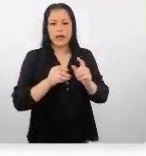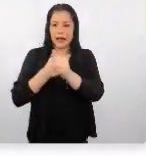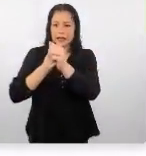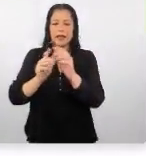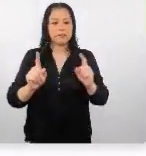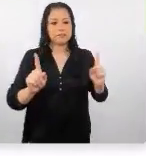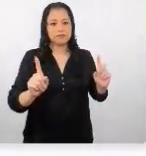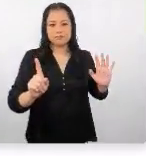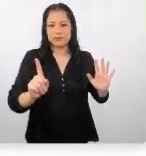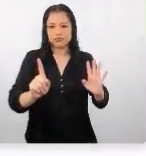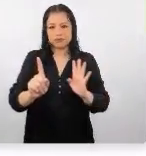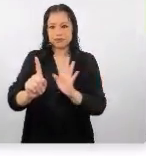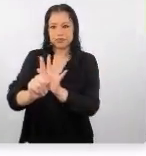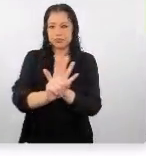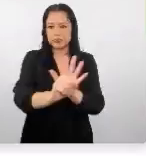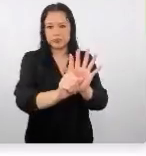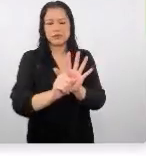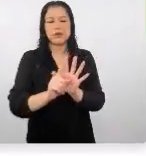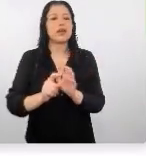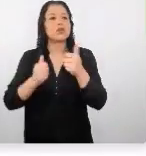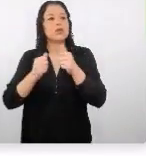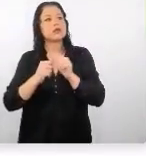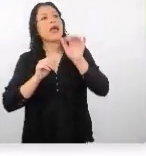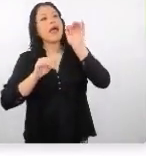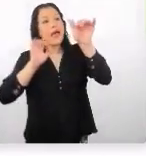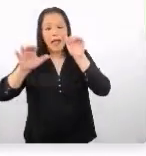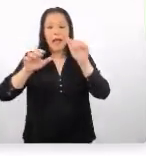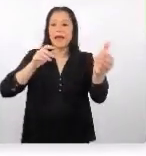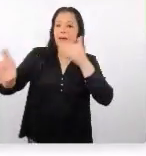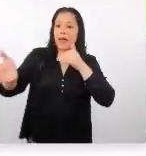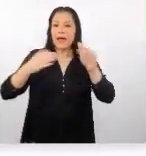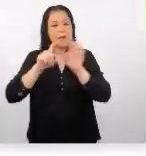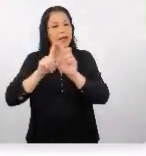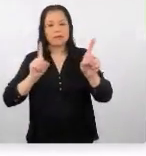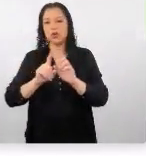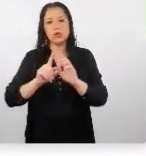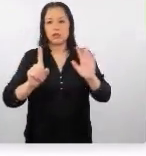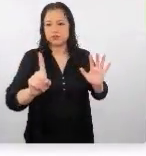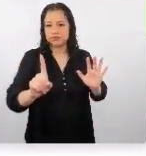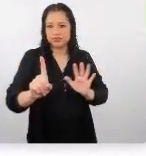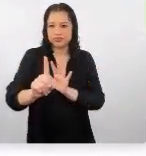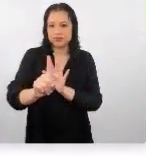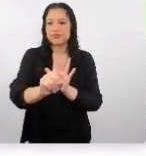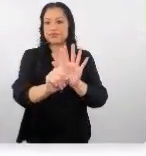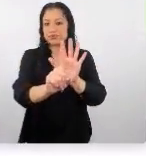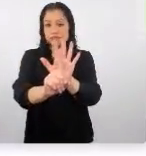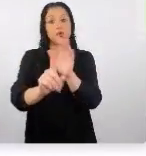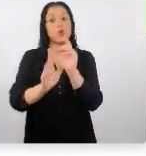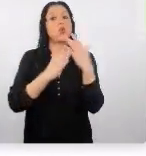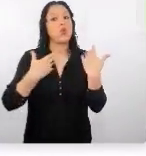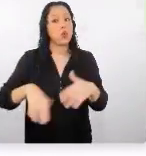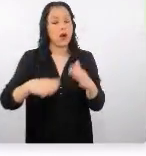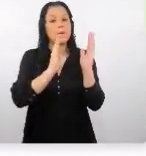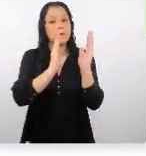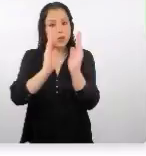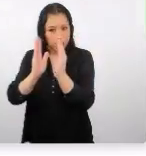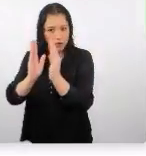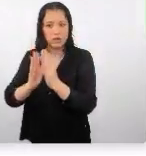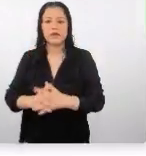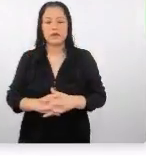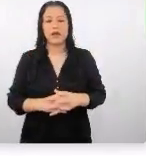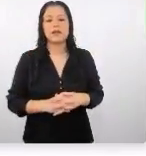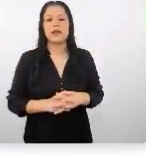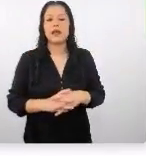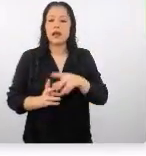no hay tanto problema de dispersión como en otros mercados que a veces no siguen normas entonces ellos sí son muy ordenados viene mi FIT